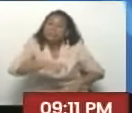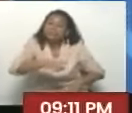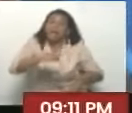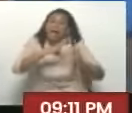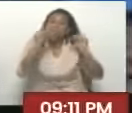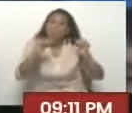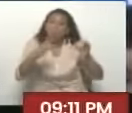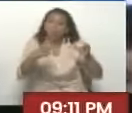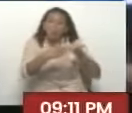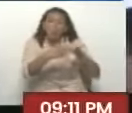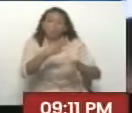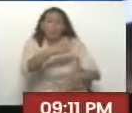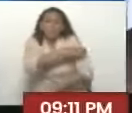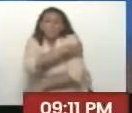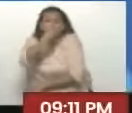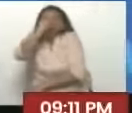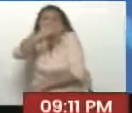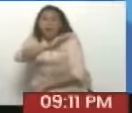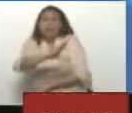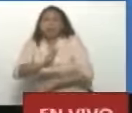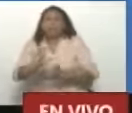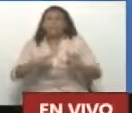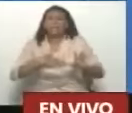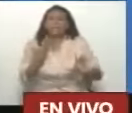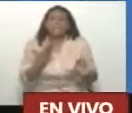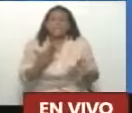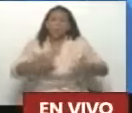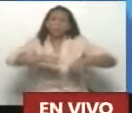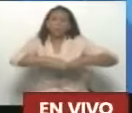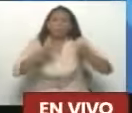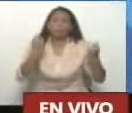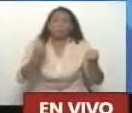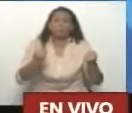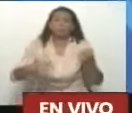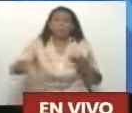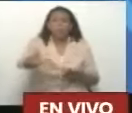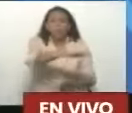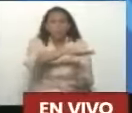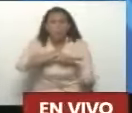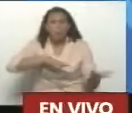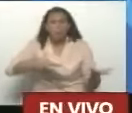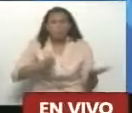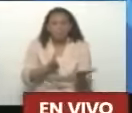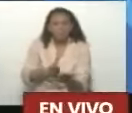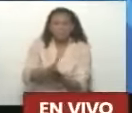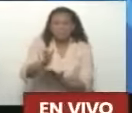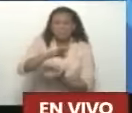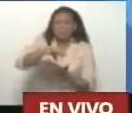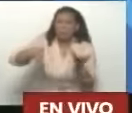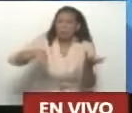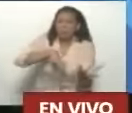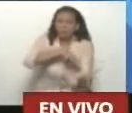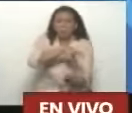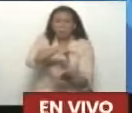todos esos apatrias que pretendan por alguna razón llevarnos a otros